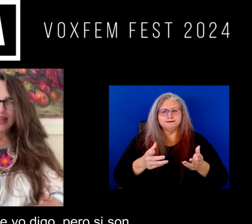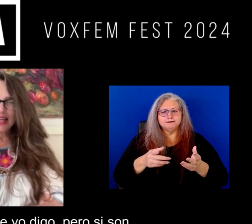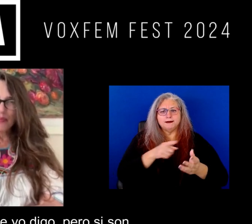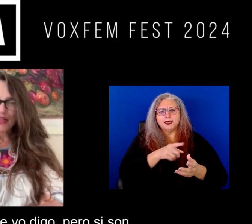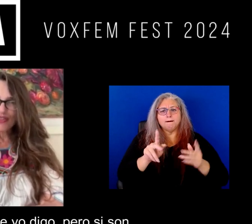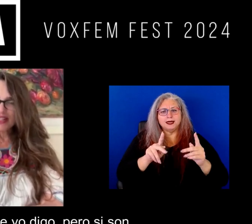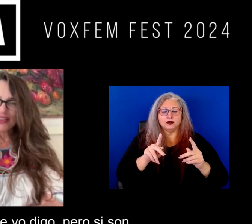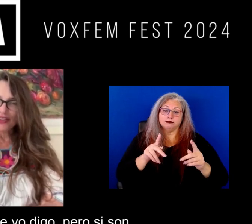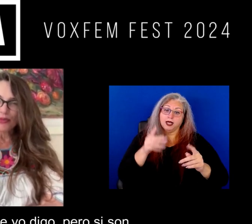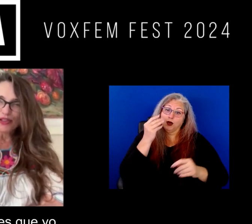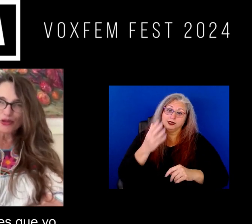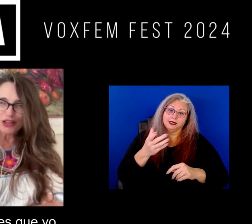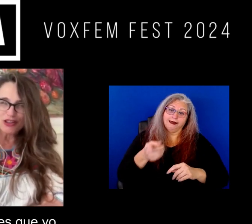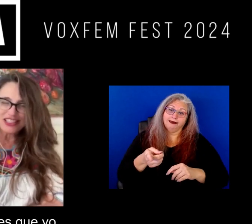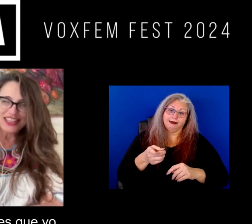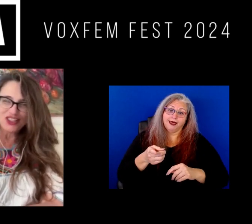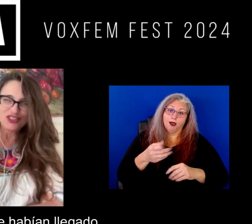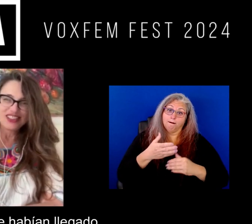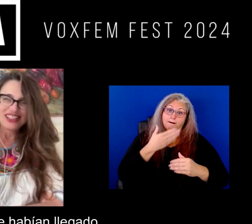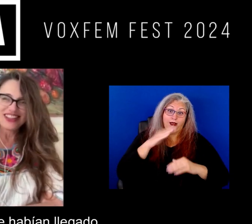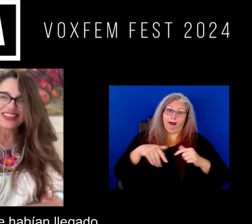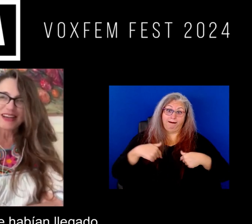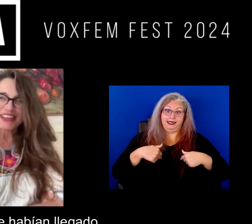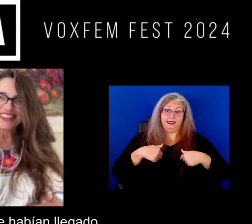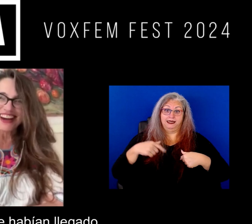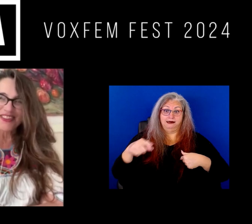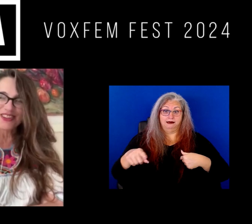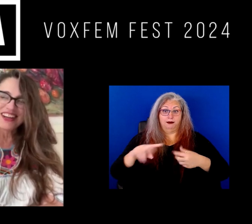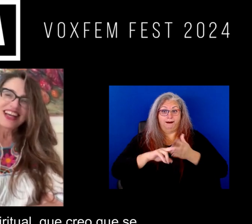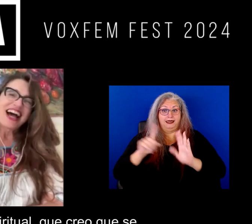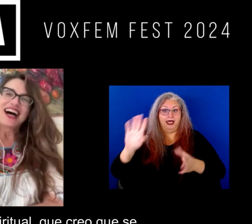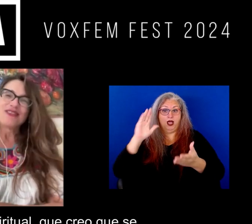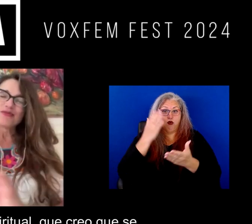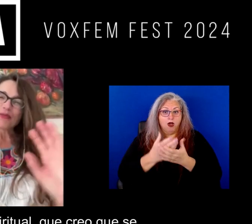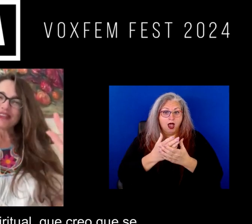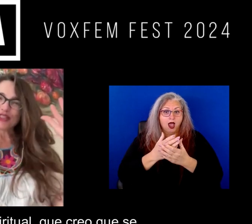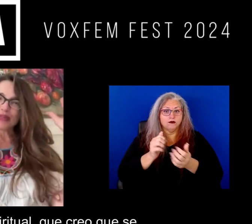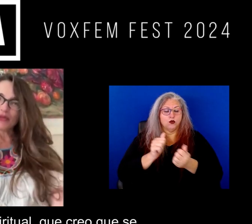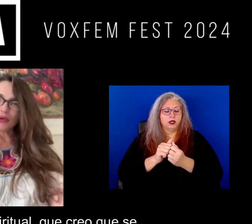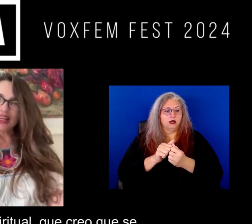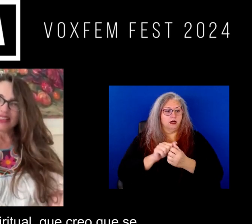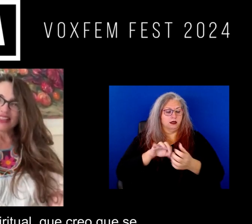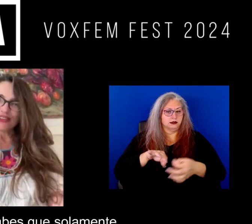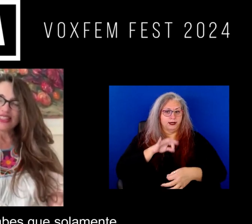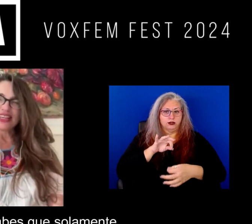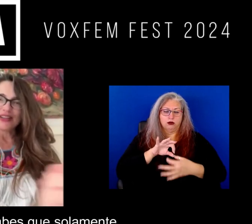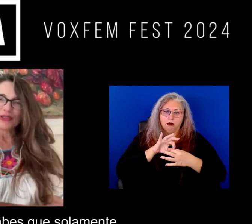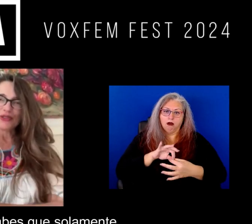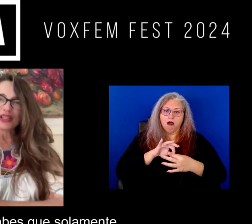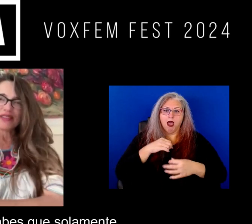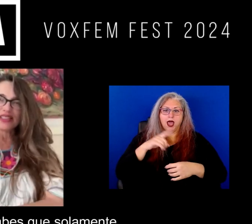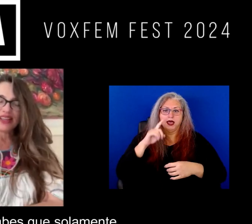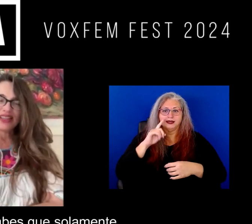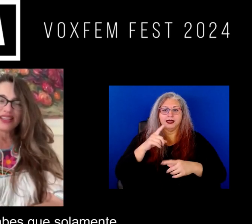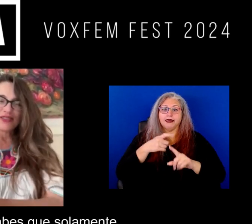pero eran personas que yo digo, pero si son mejores que yo. Es decir, que habían llegado a un momento espiritual que creo que se llega